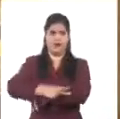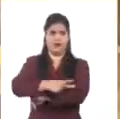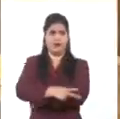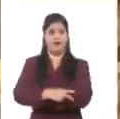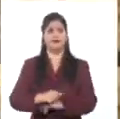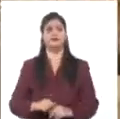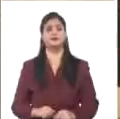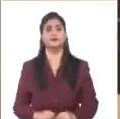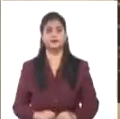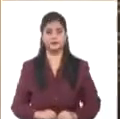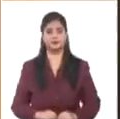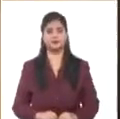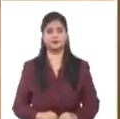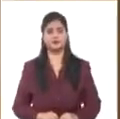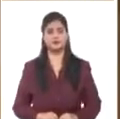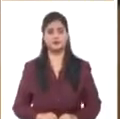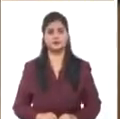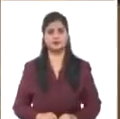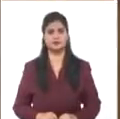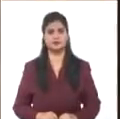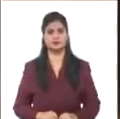Sistema Informativo de la Televisión Cubana.